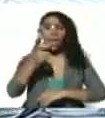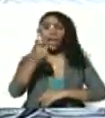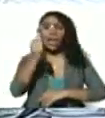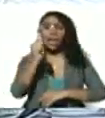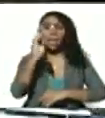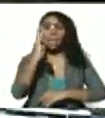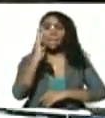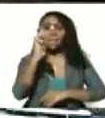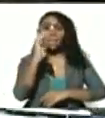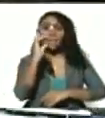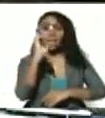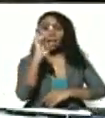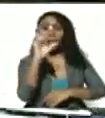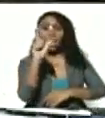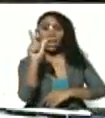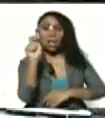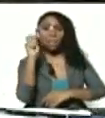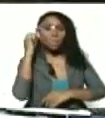Jiménez.